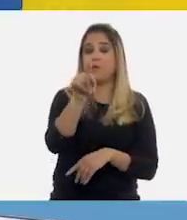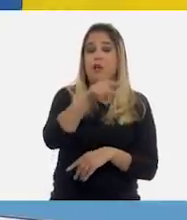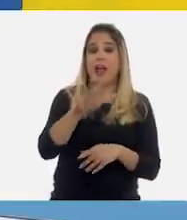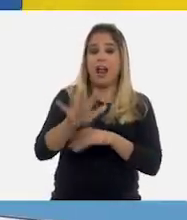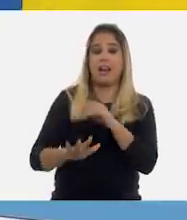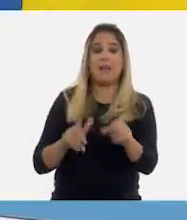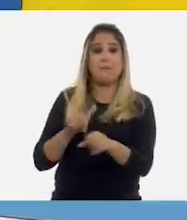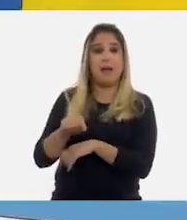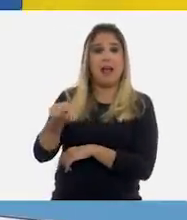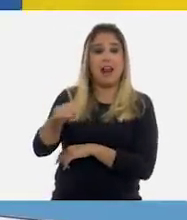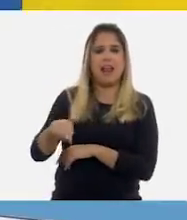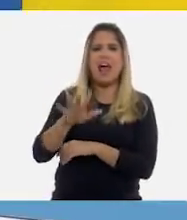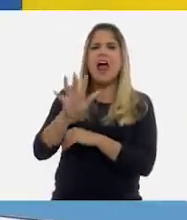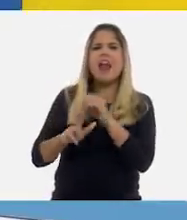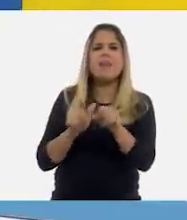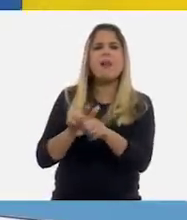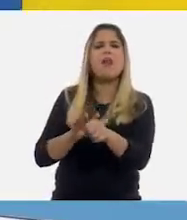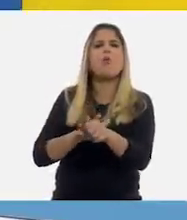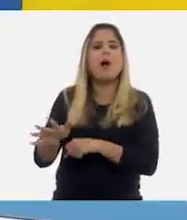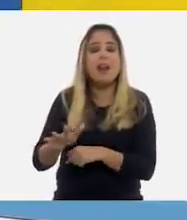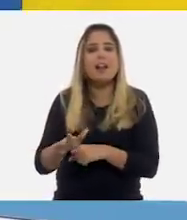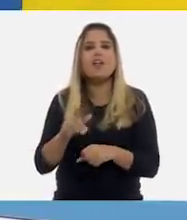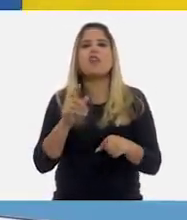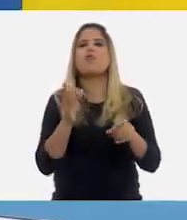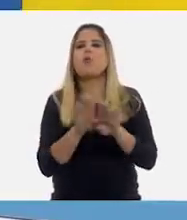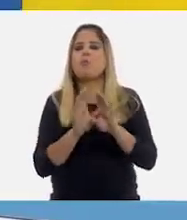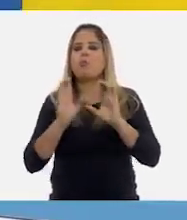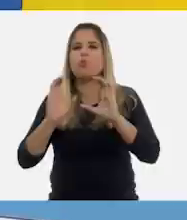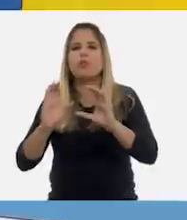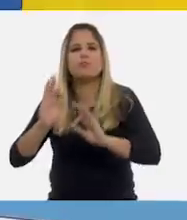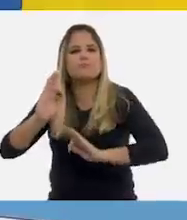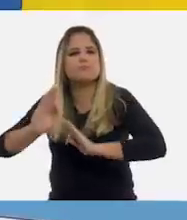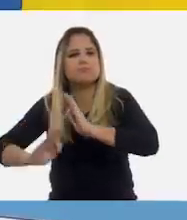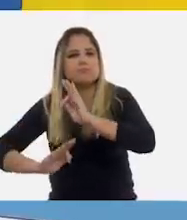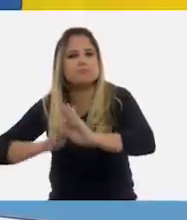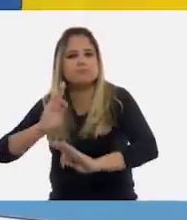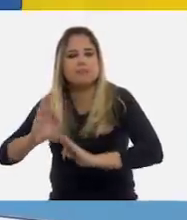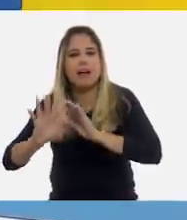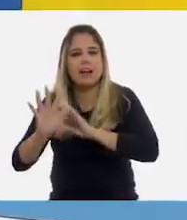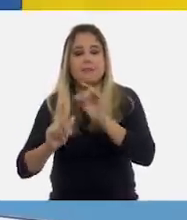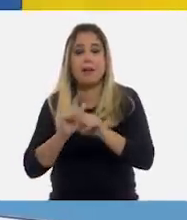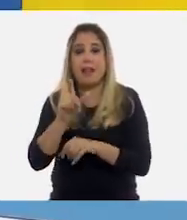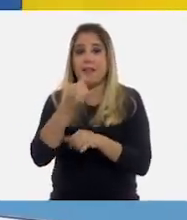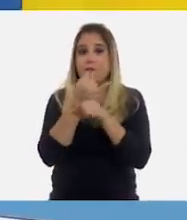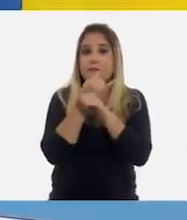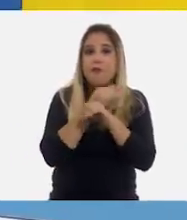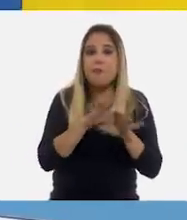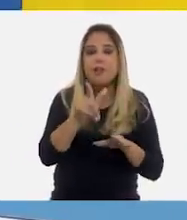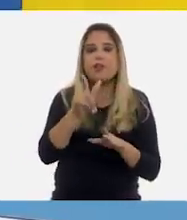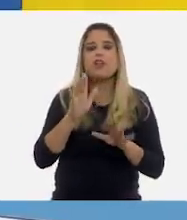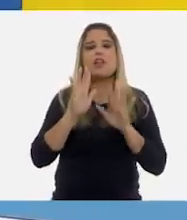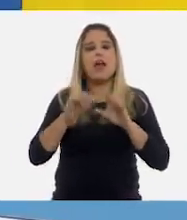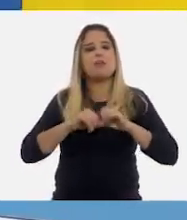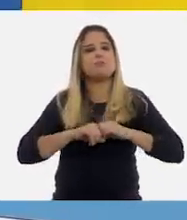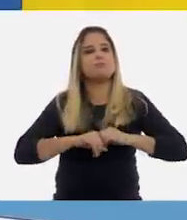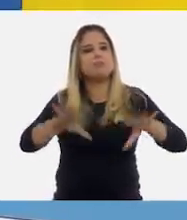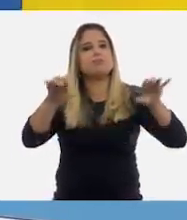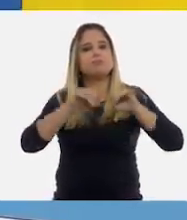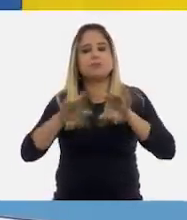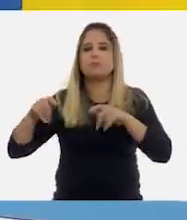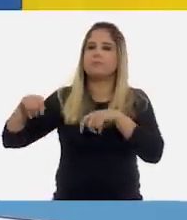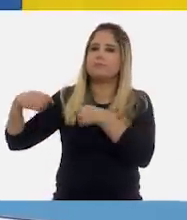animales, qué animales criar y en dónde criarlos. En ocasiones, esta información se ha transmitido de